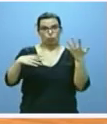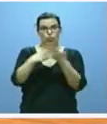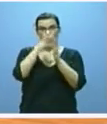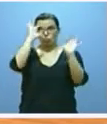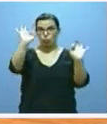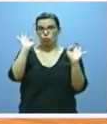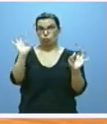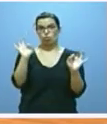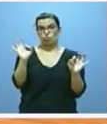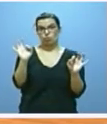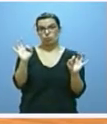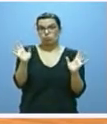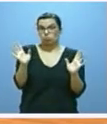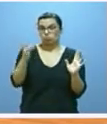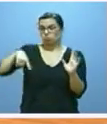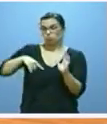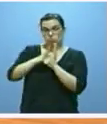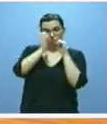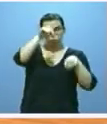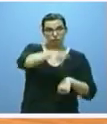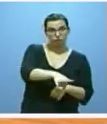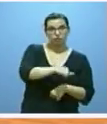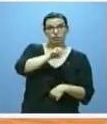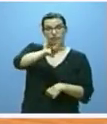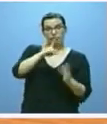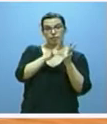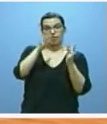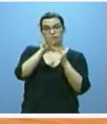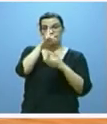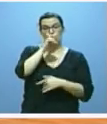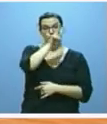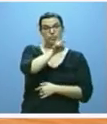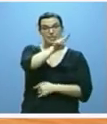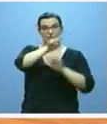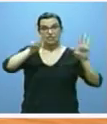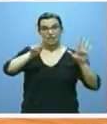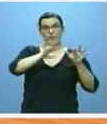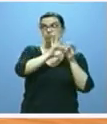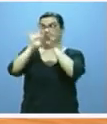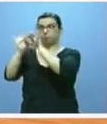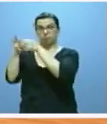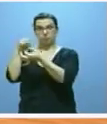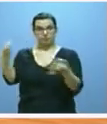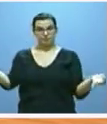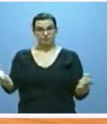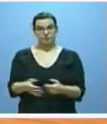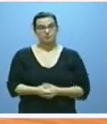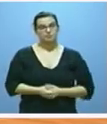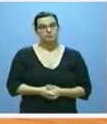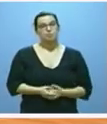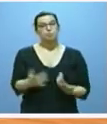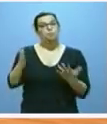con la posición pactada entre nosotros el 13 de abril de 2016. El acuerdo,